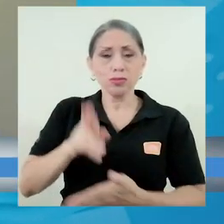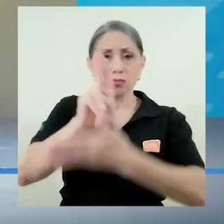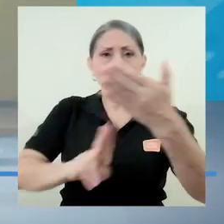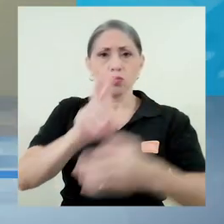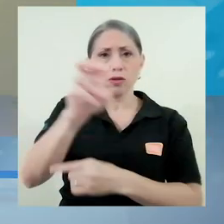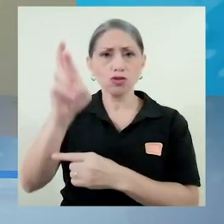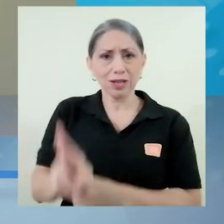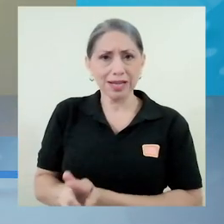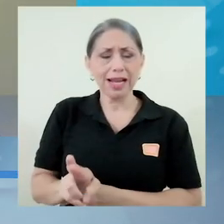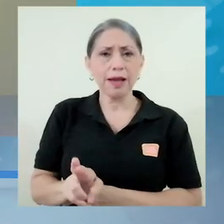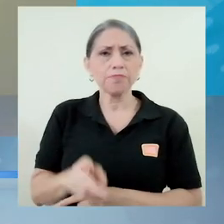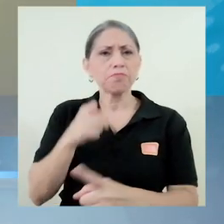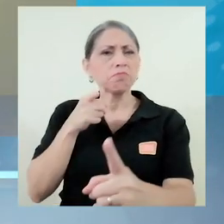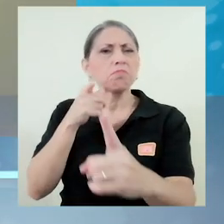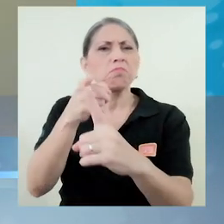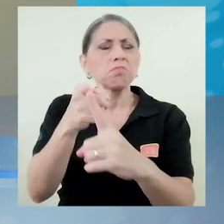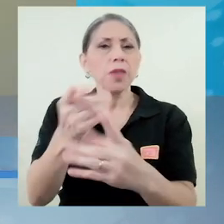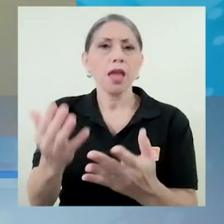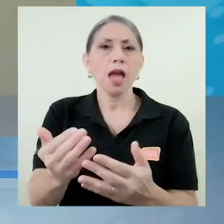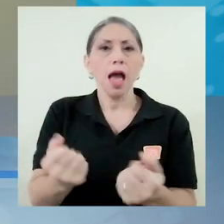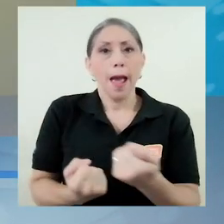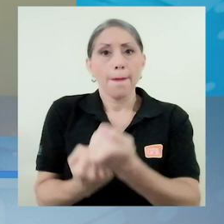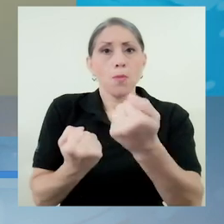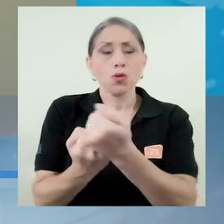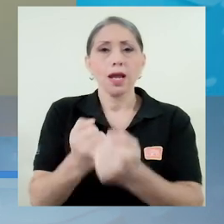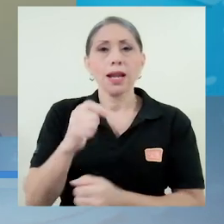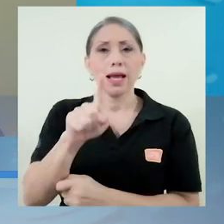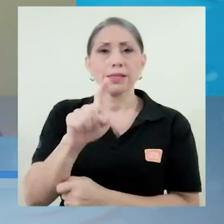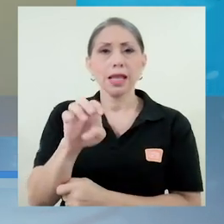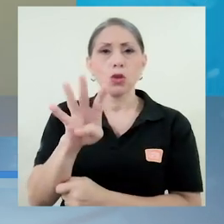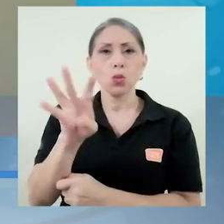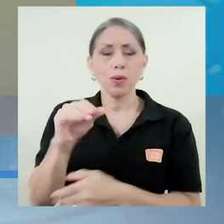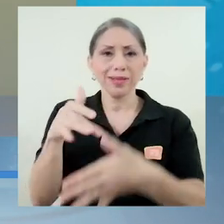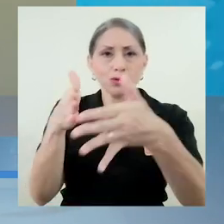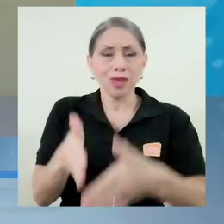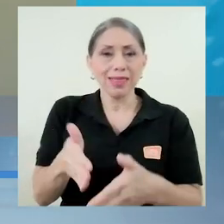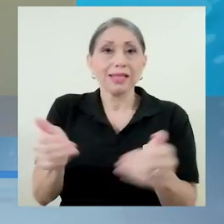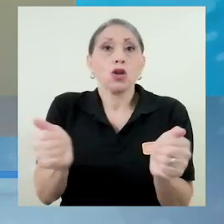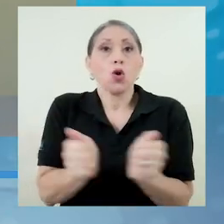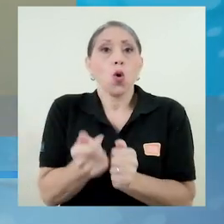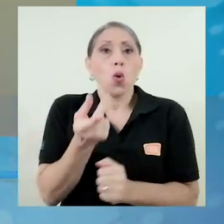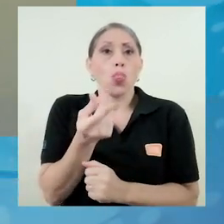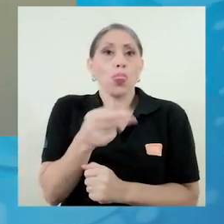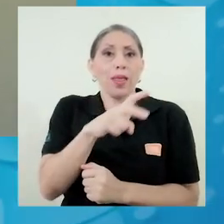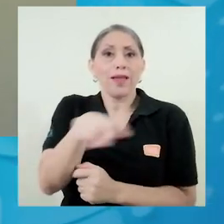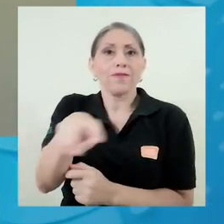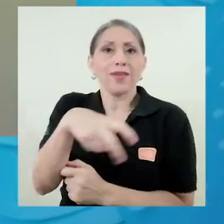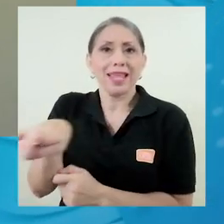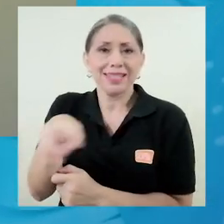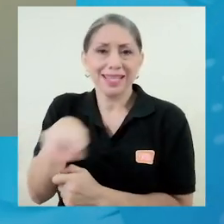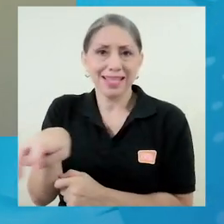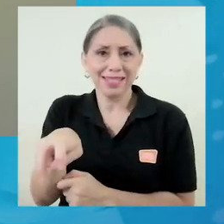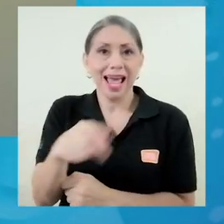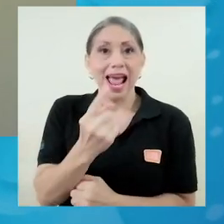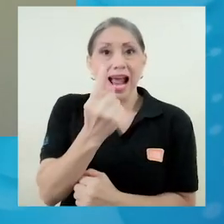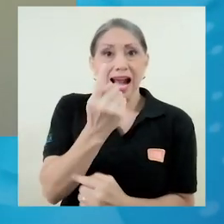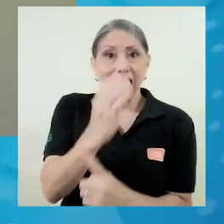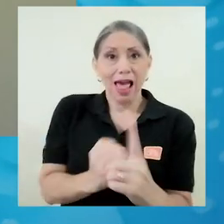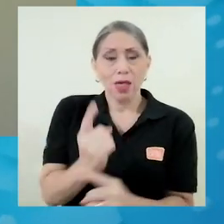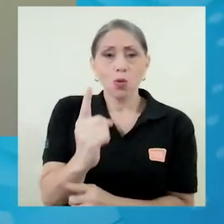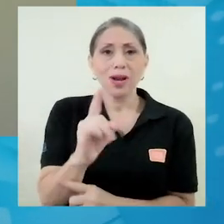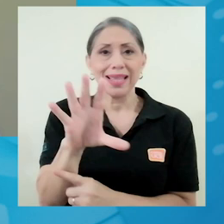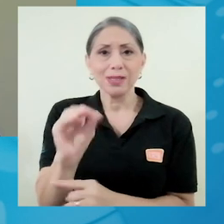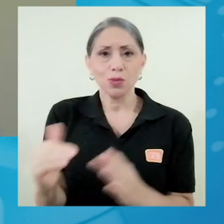de la Universidad de Costa Rica busca apoyar con transferencias económicas de 50.000 colones a 140 estudiantes de la